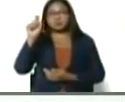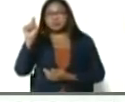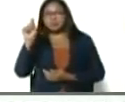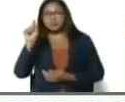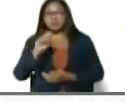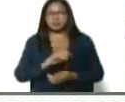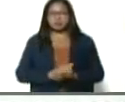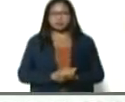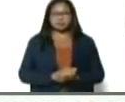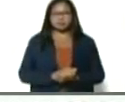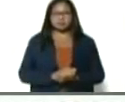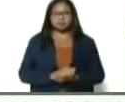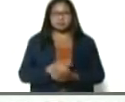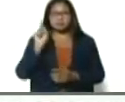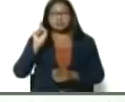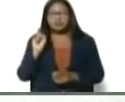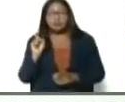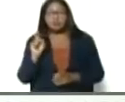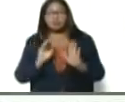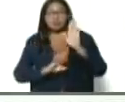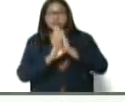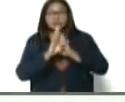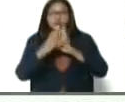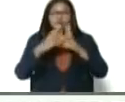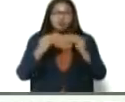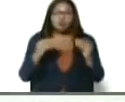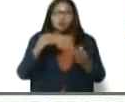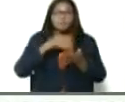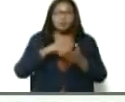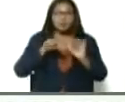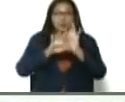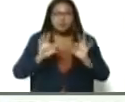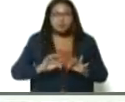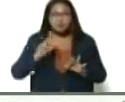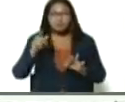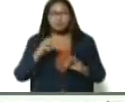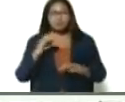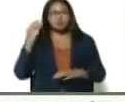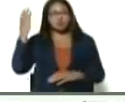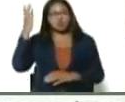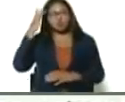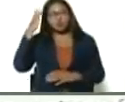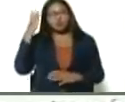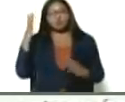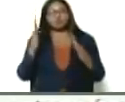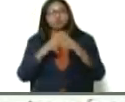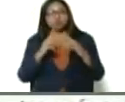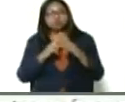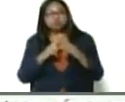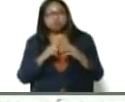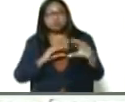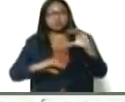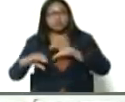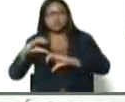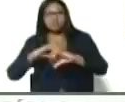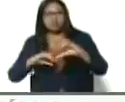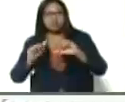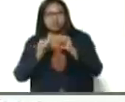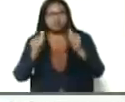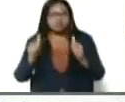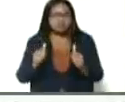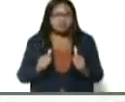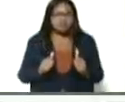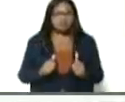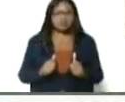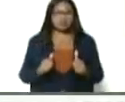Necesitamos desarrollar la investigación y aplicabilidad de los conocimientos científicos existentes